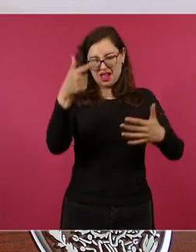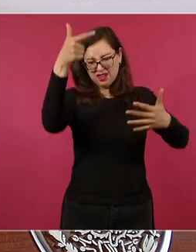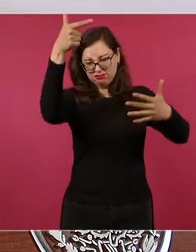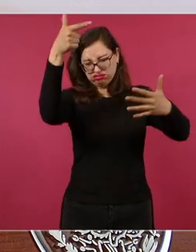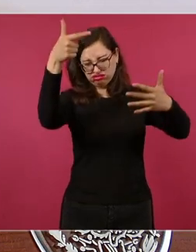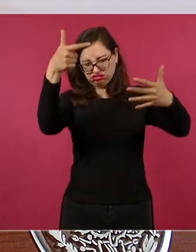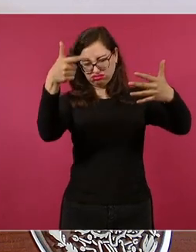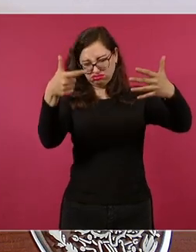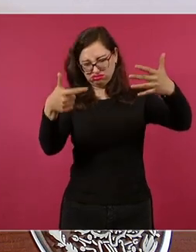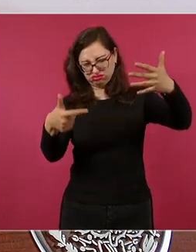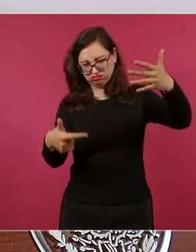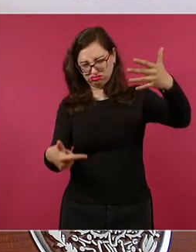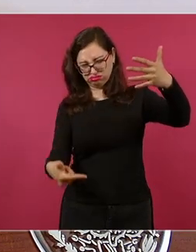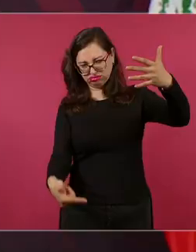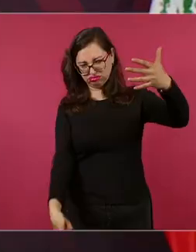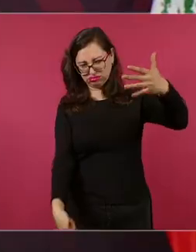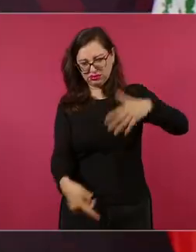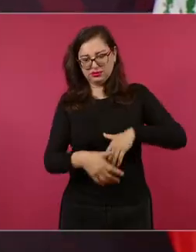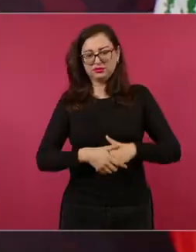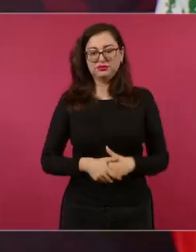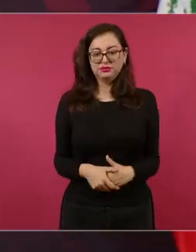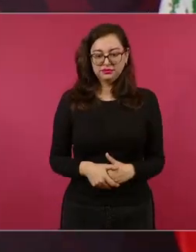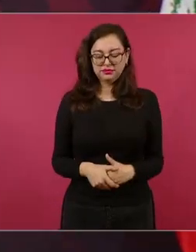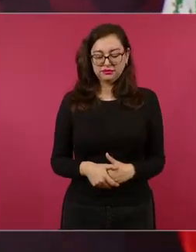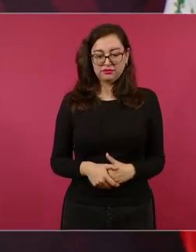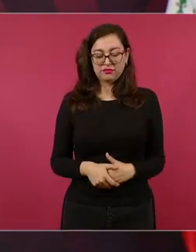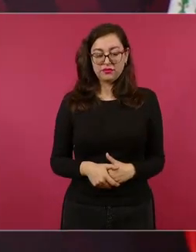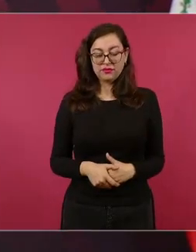en seis sexenios